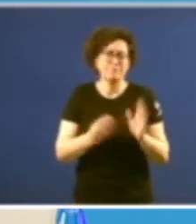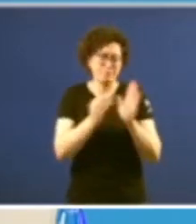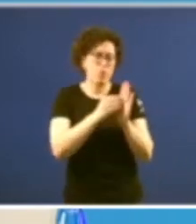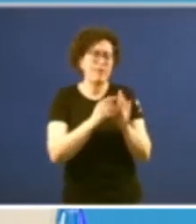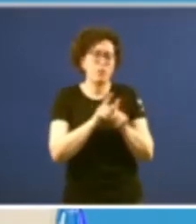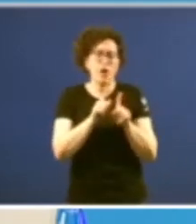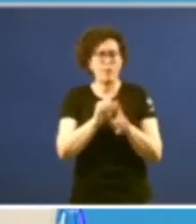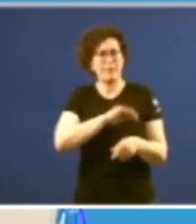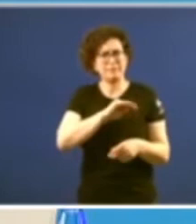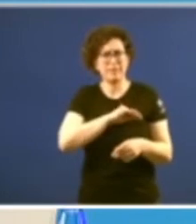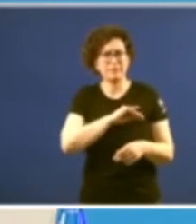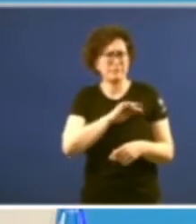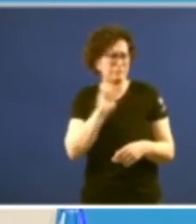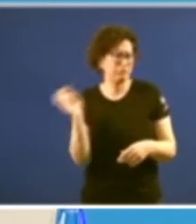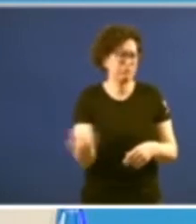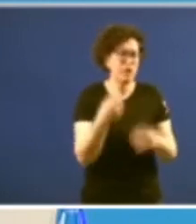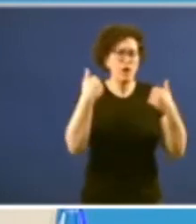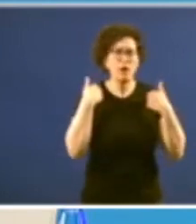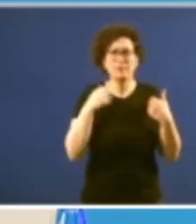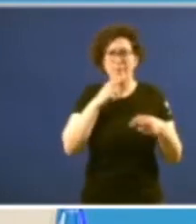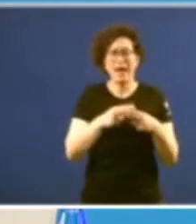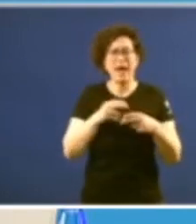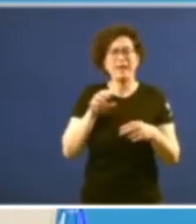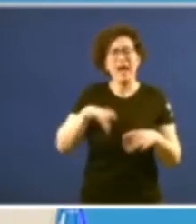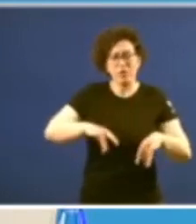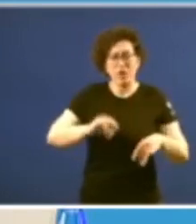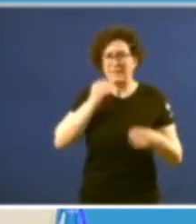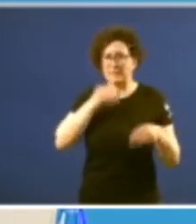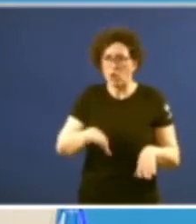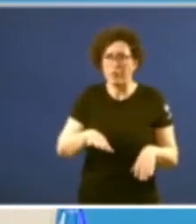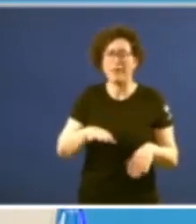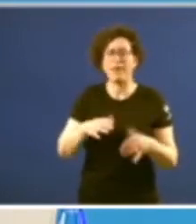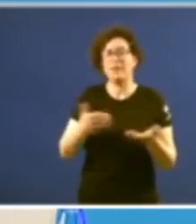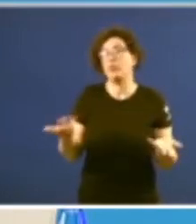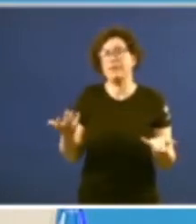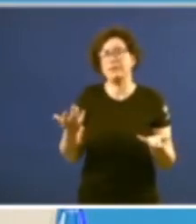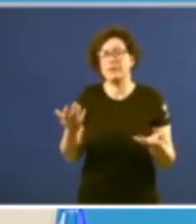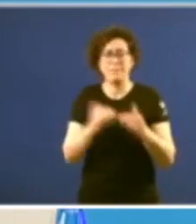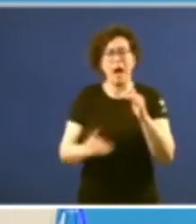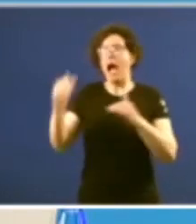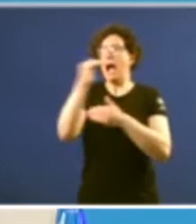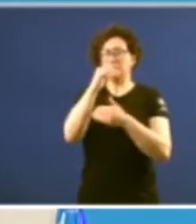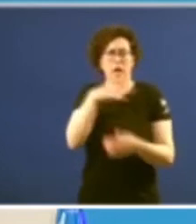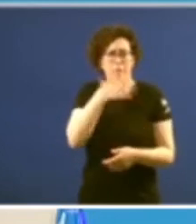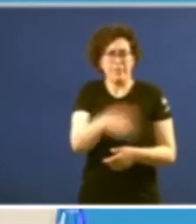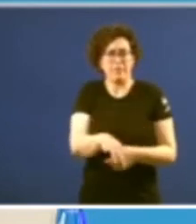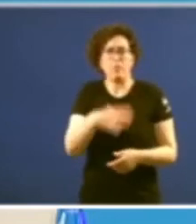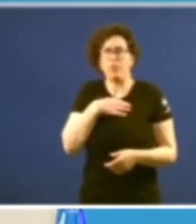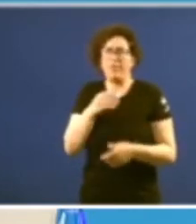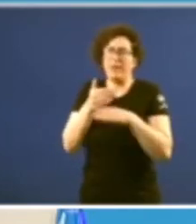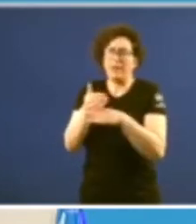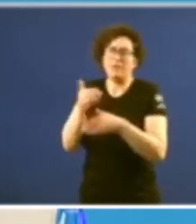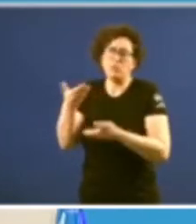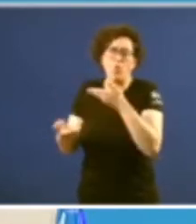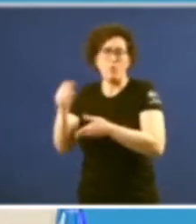un amplio abanico competencial somos nacionalidad histórica nuestro techo competencial por tanto es más alto que el de otras comunidades autónomas